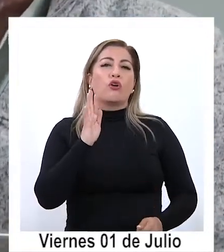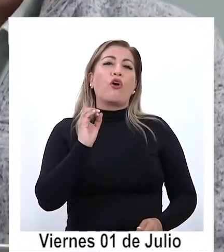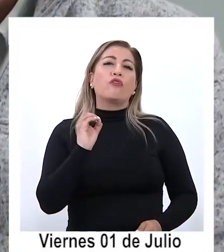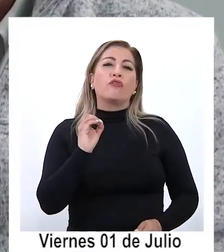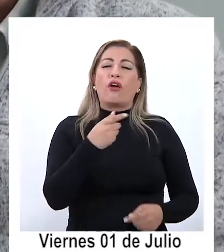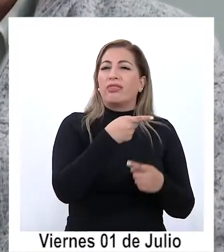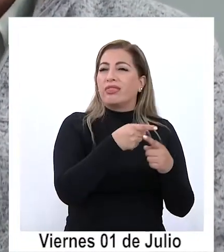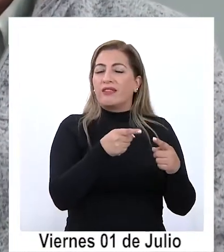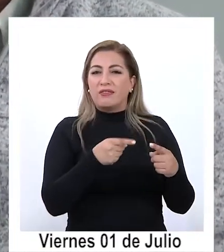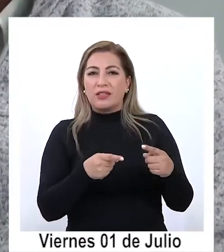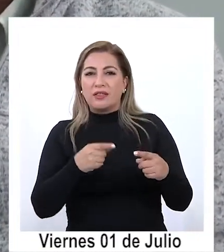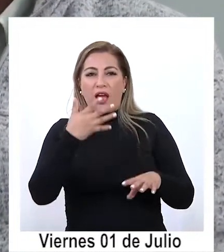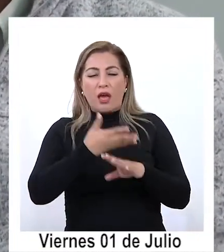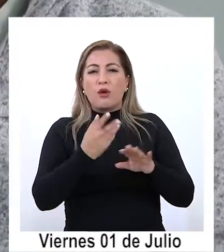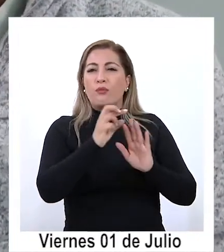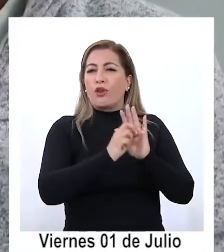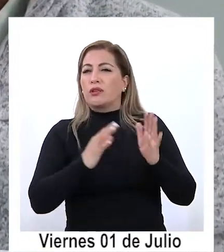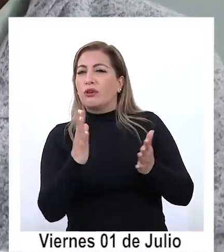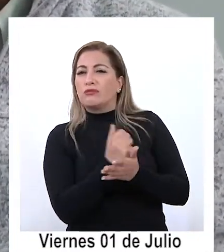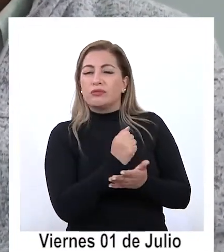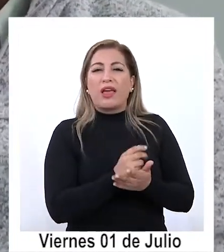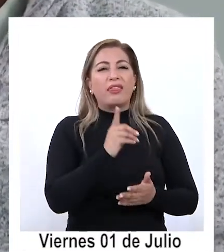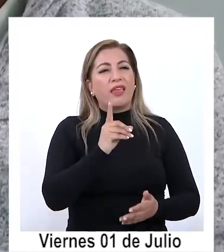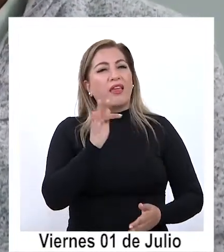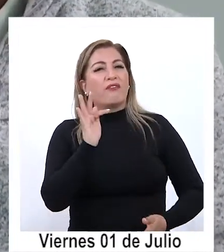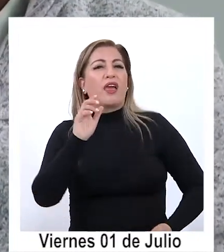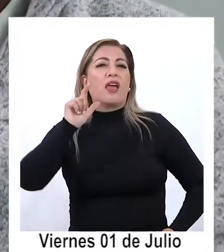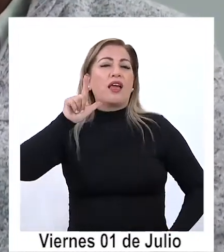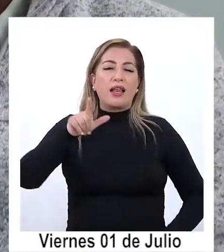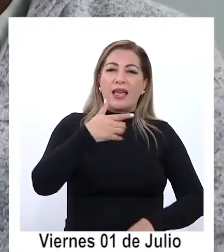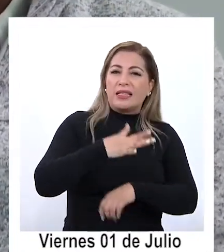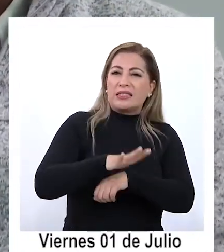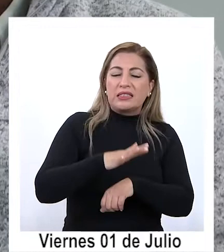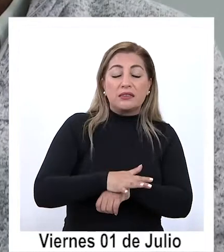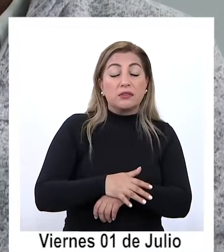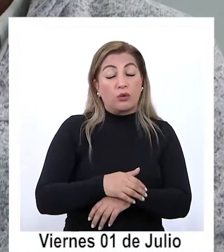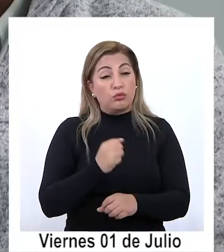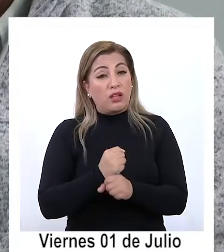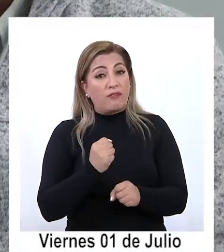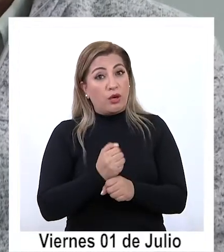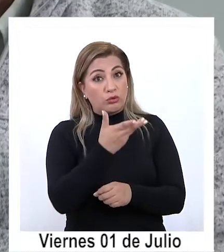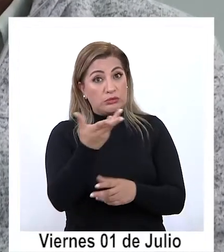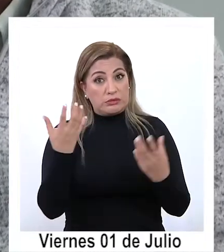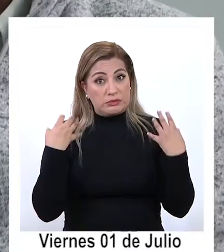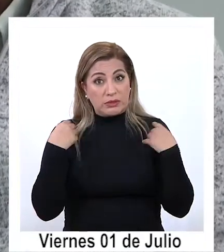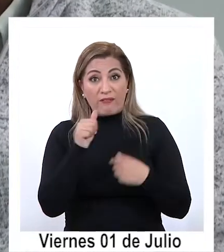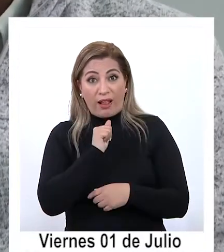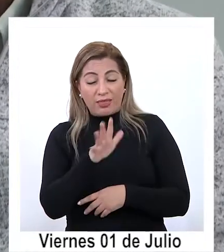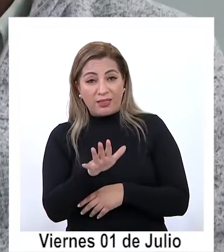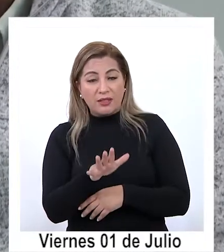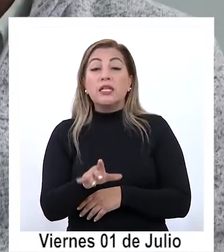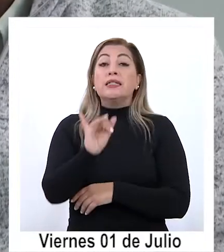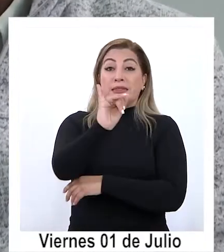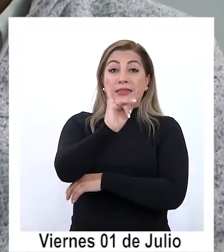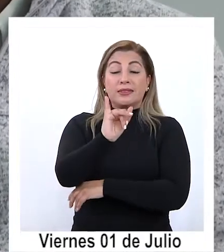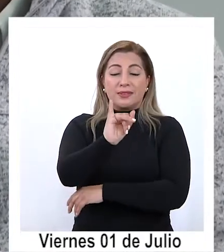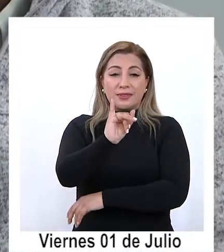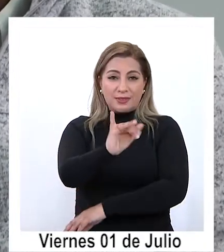15 los que se ganan los proyectos en fin entonces ahí hay una tarea también pendiente para usted si mire nosotros